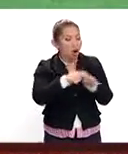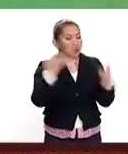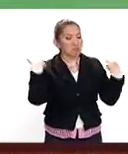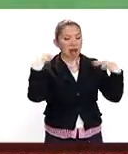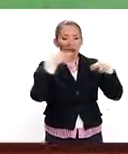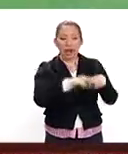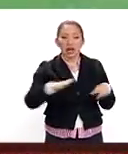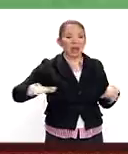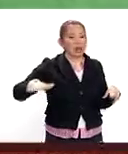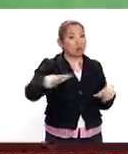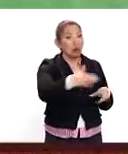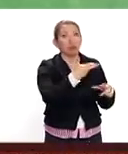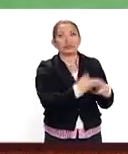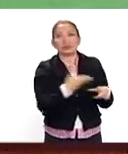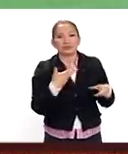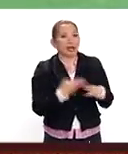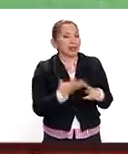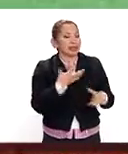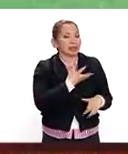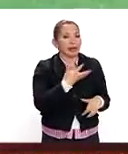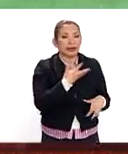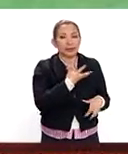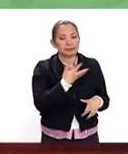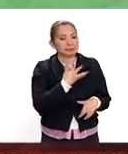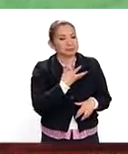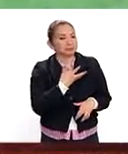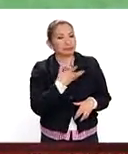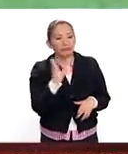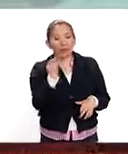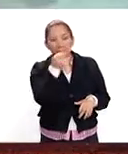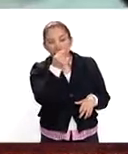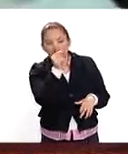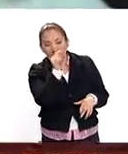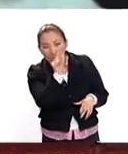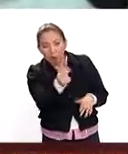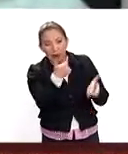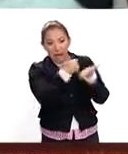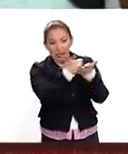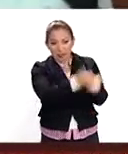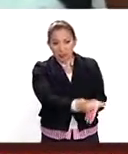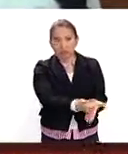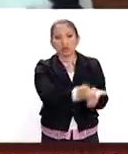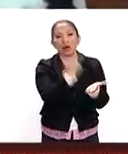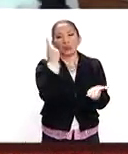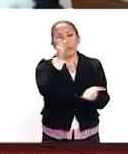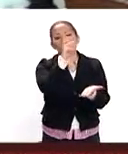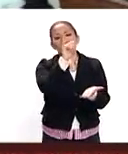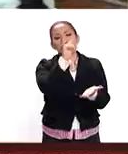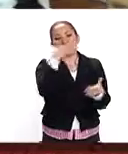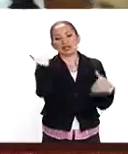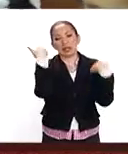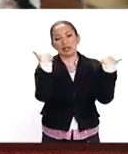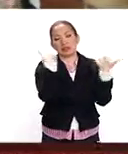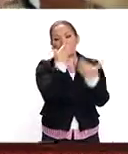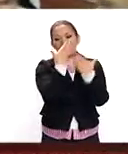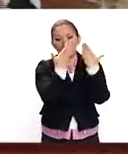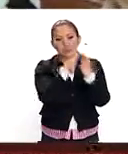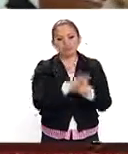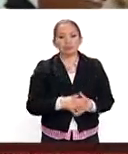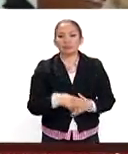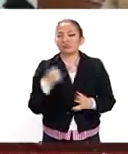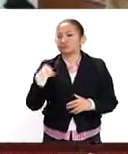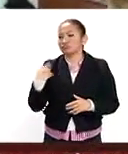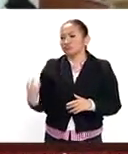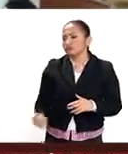profesores, hasta cuentan con una pequeña ayuda, una pensión recreativa estudiantil. Ahora una pregunta,